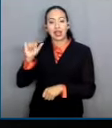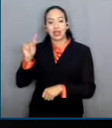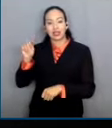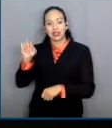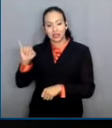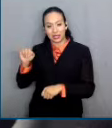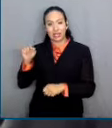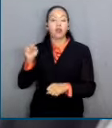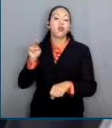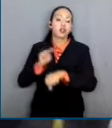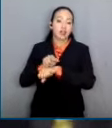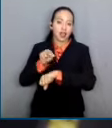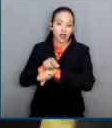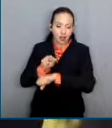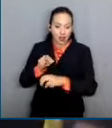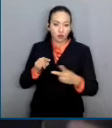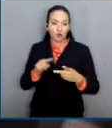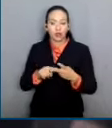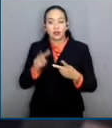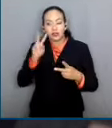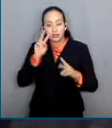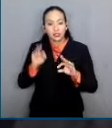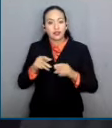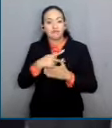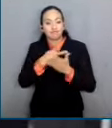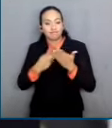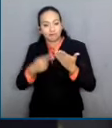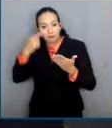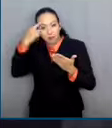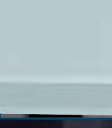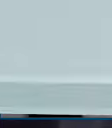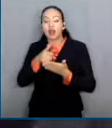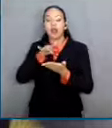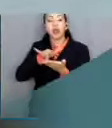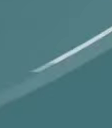así como un plan coordinado de ayuda para periodistas exiliados.